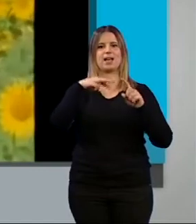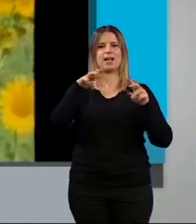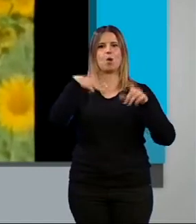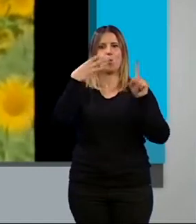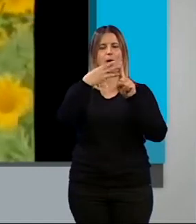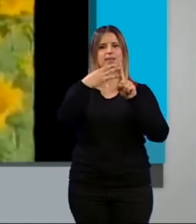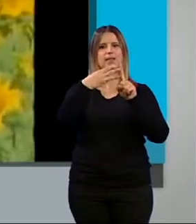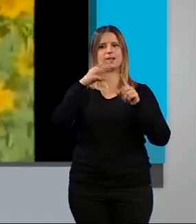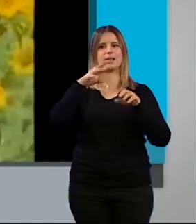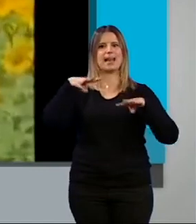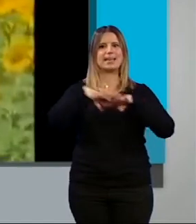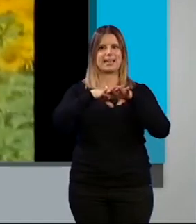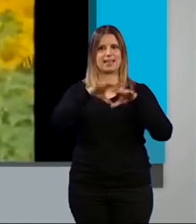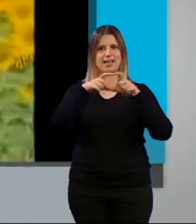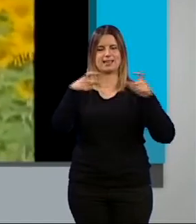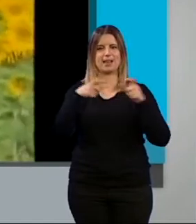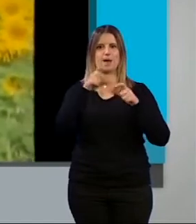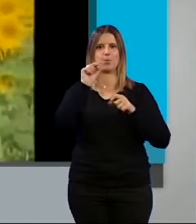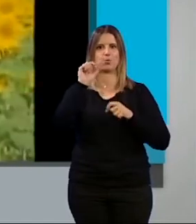taquillas del Teatro Granadino.